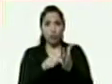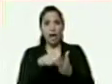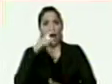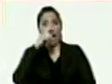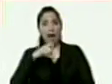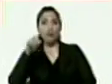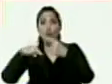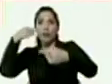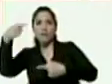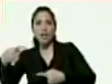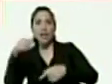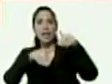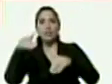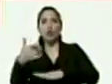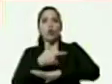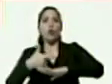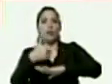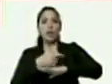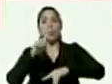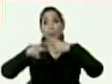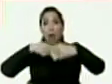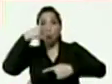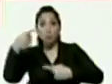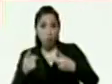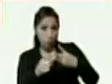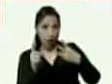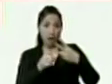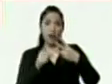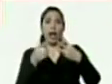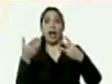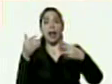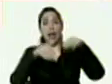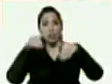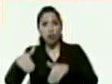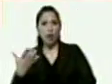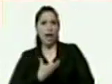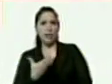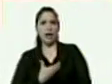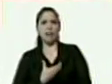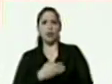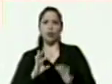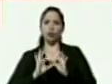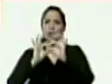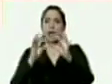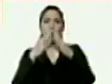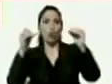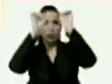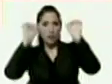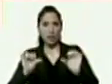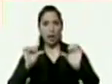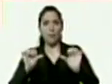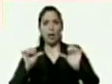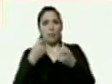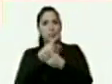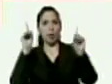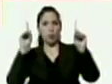que viene elecciones de gobernadores luego elecciones de alcaldes para consolidar todo nuestro sistema democrático nosotros